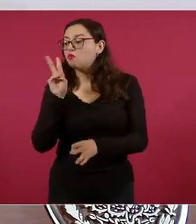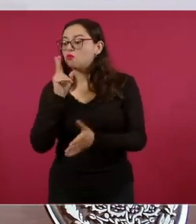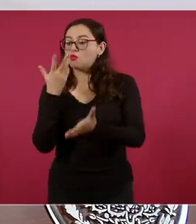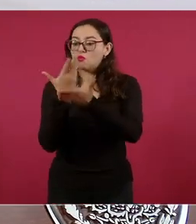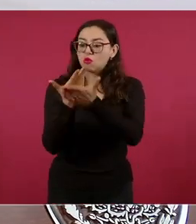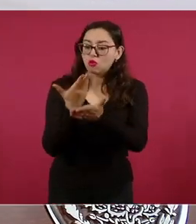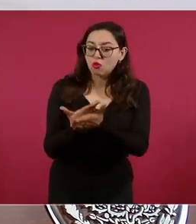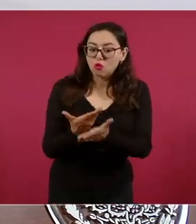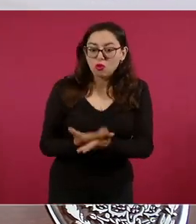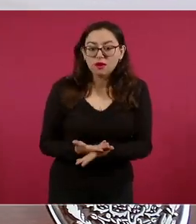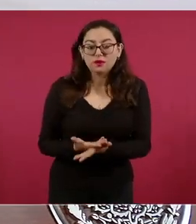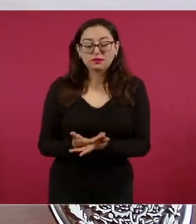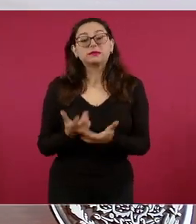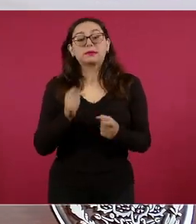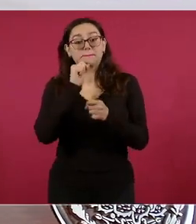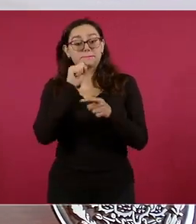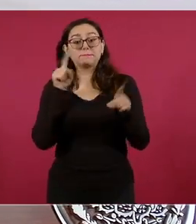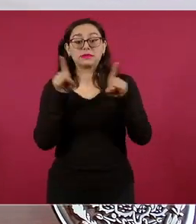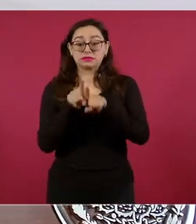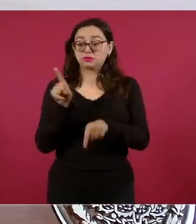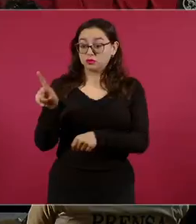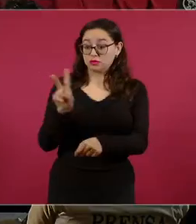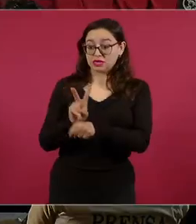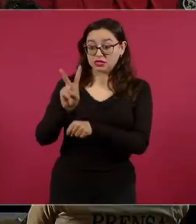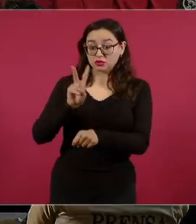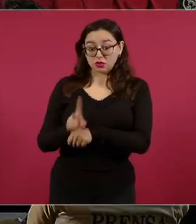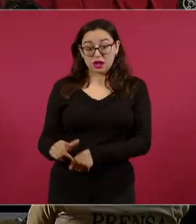de Venezuela.